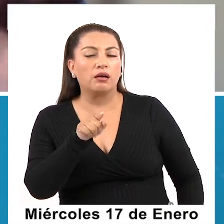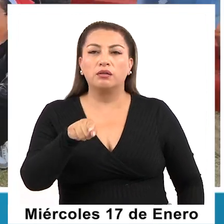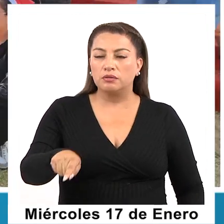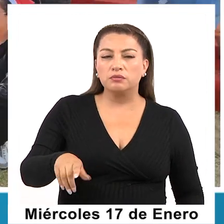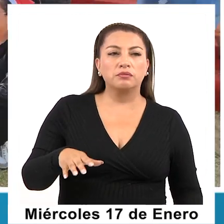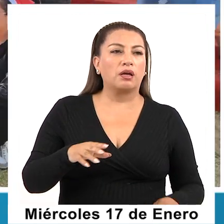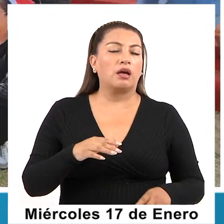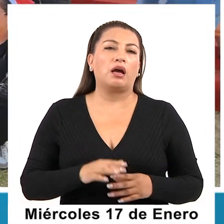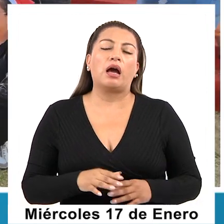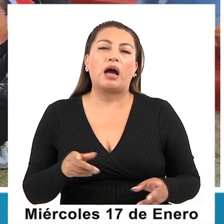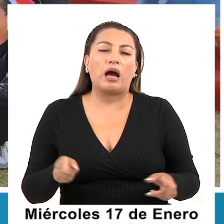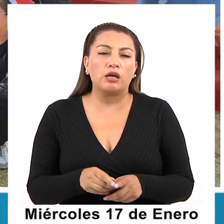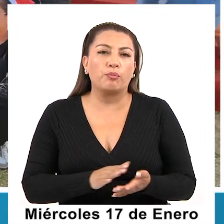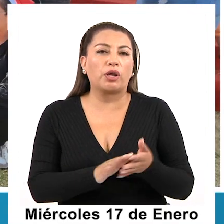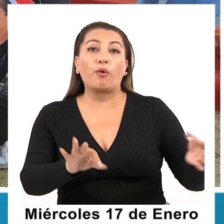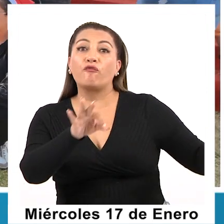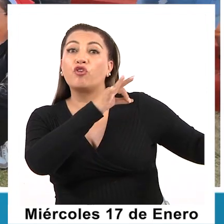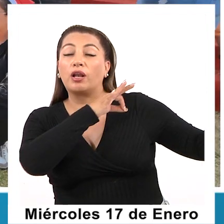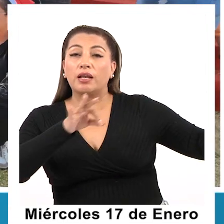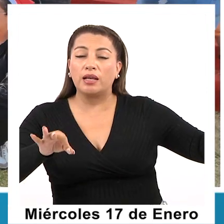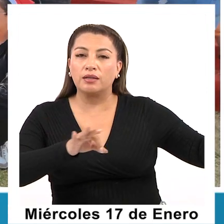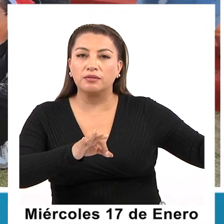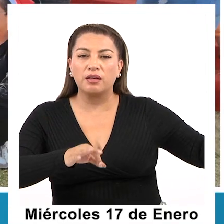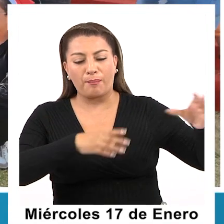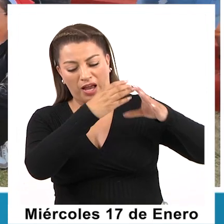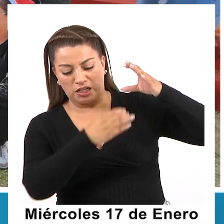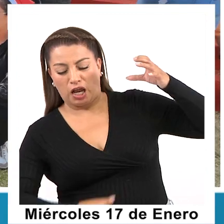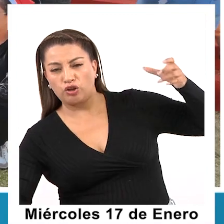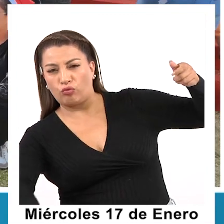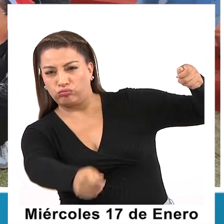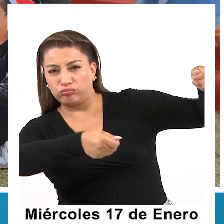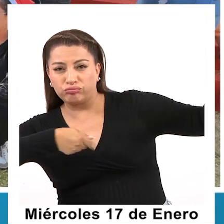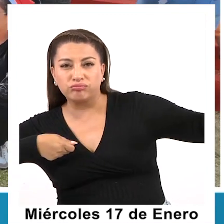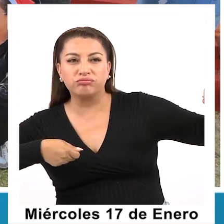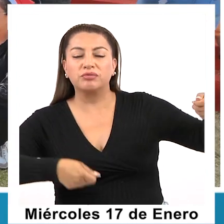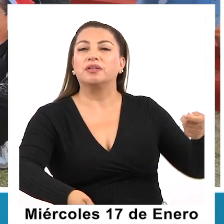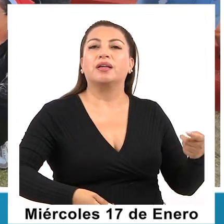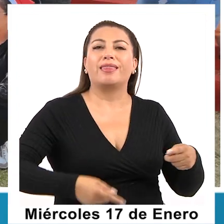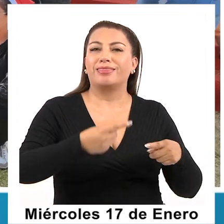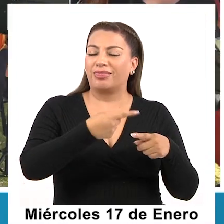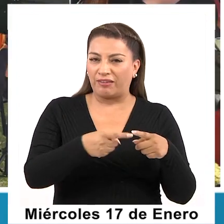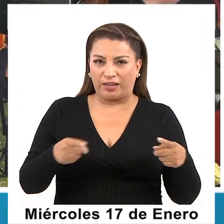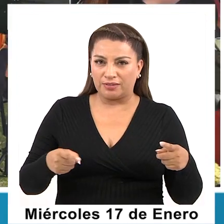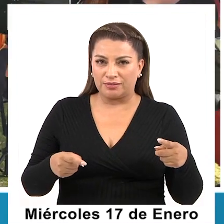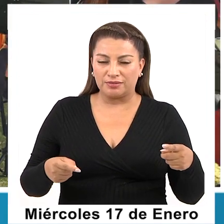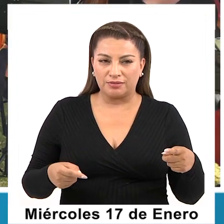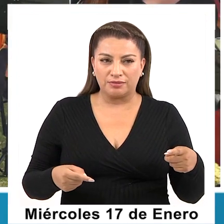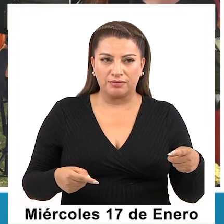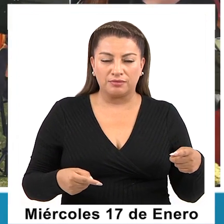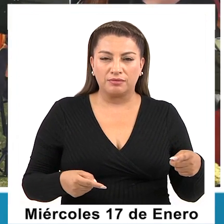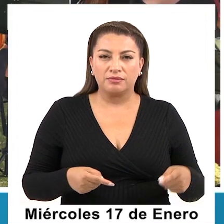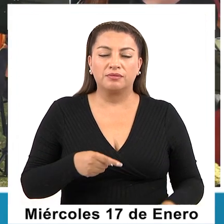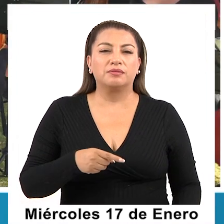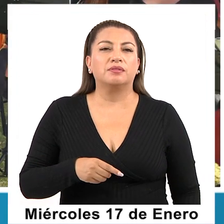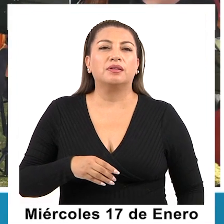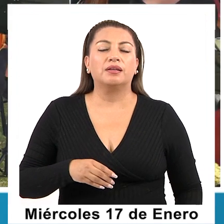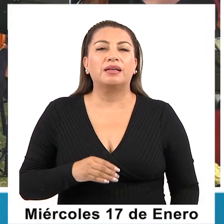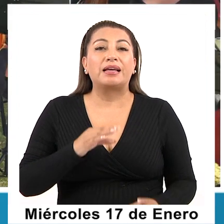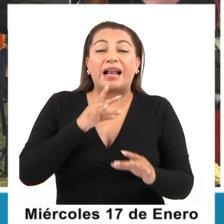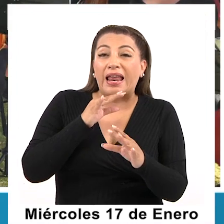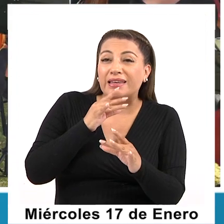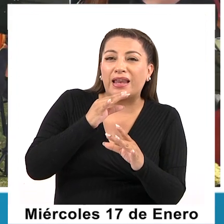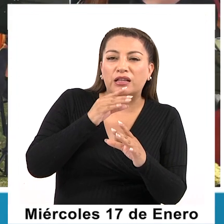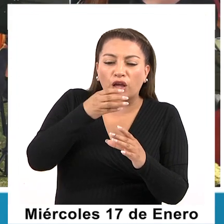el área sinfónica están los instrumentos como violín, viola, violonchelo, contrabajo, flauta traversa, clarinete,